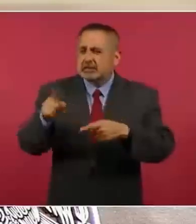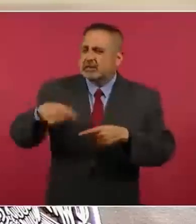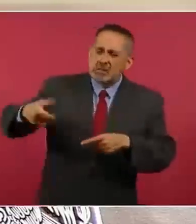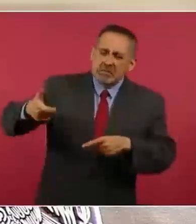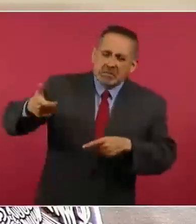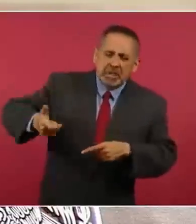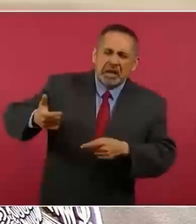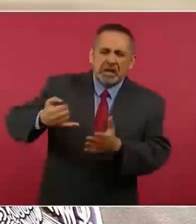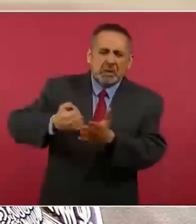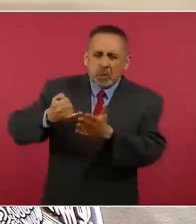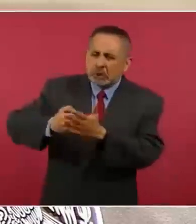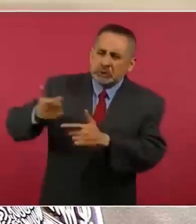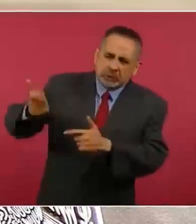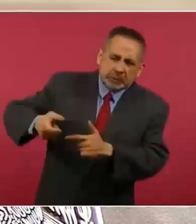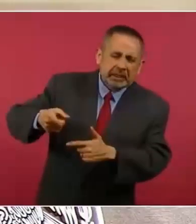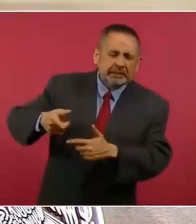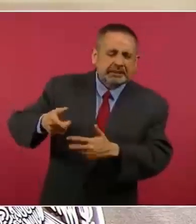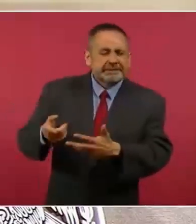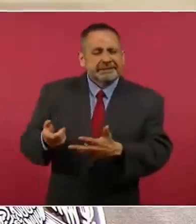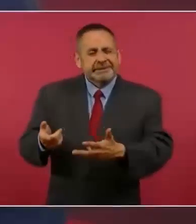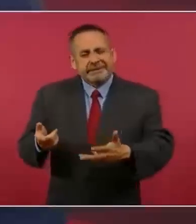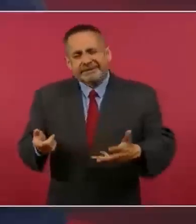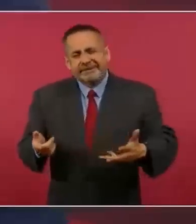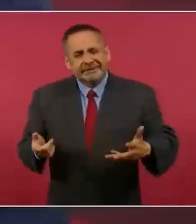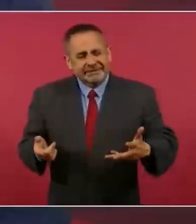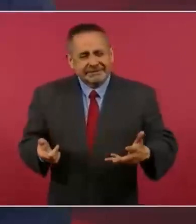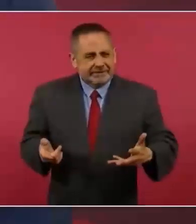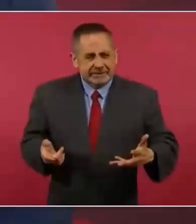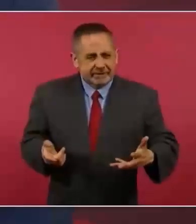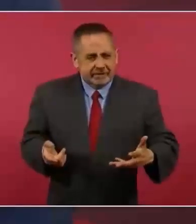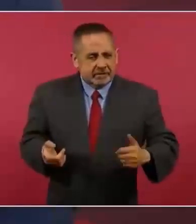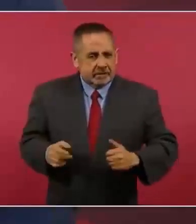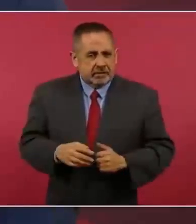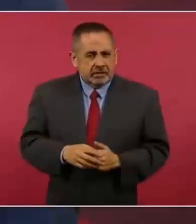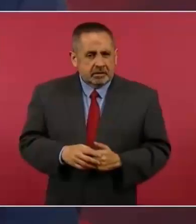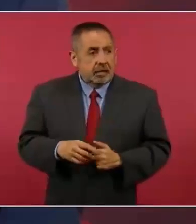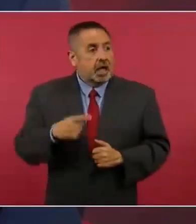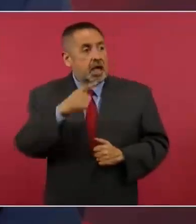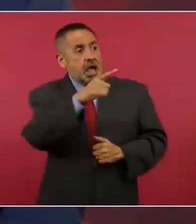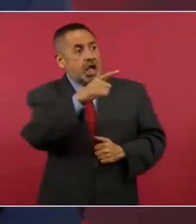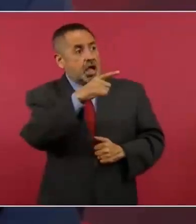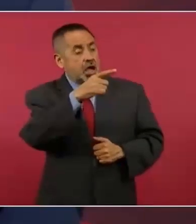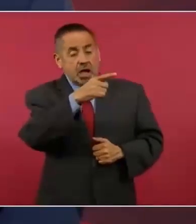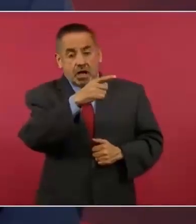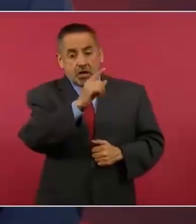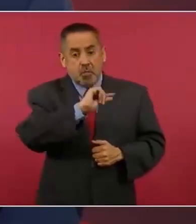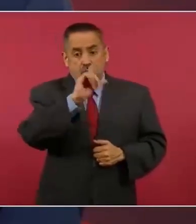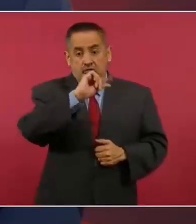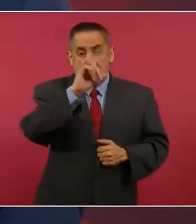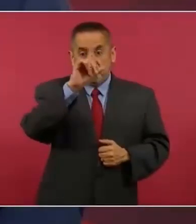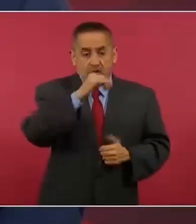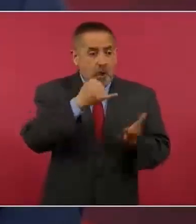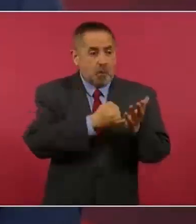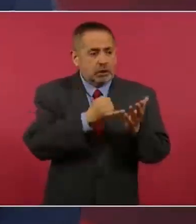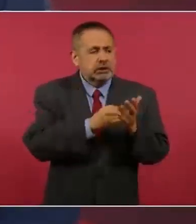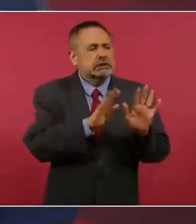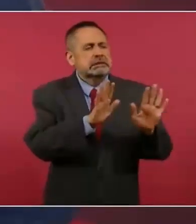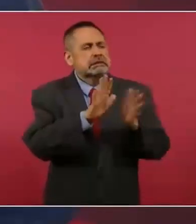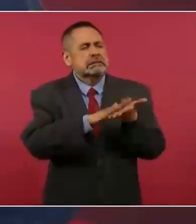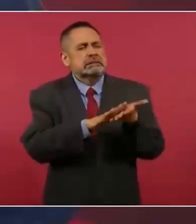medias y condonar los impuestos a los de arriba.